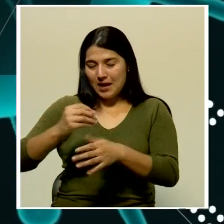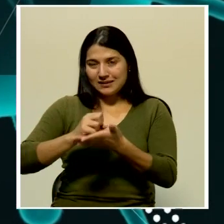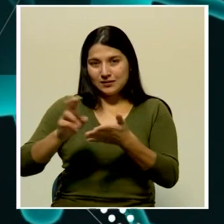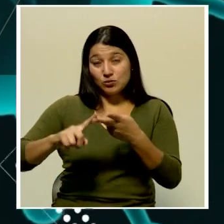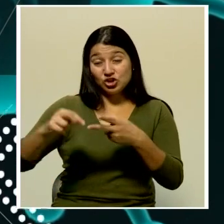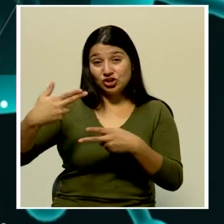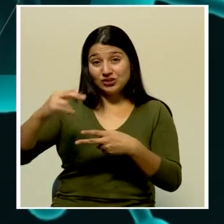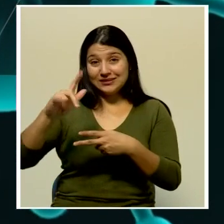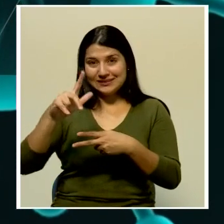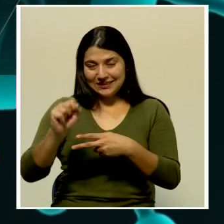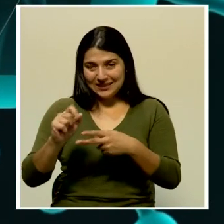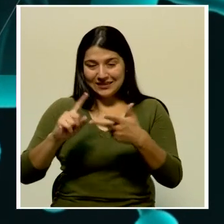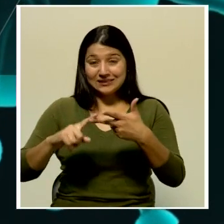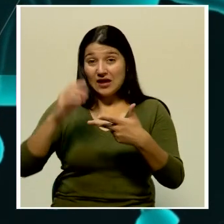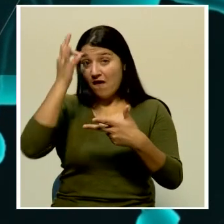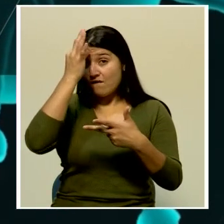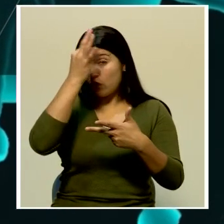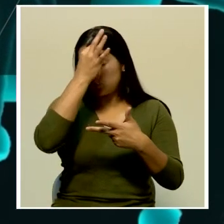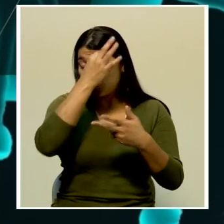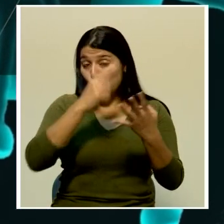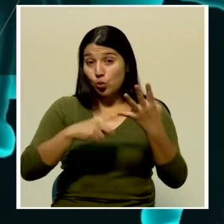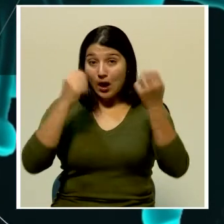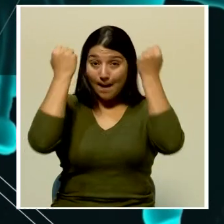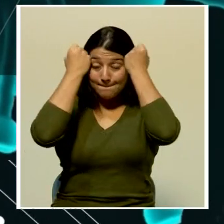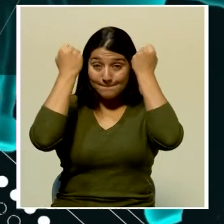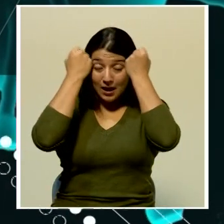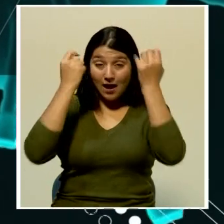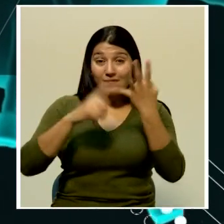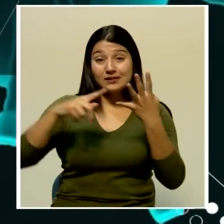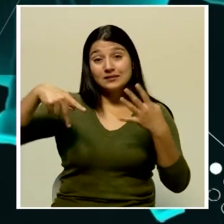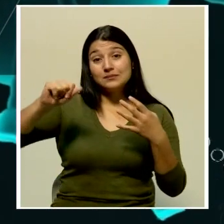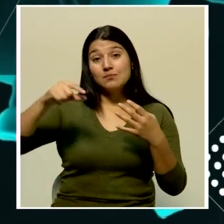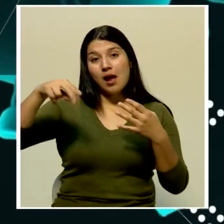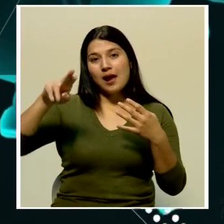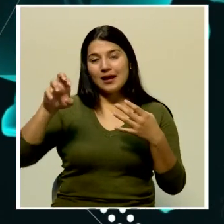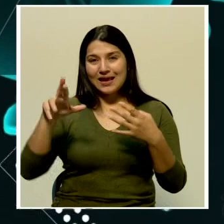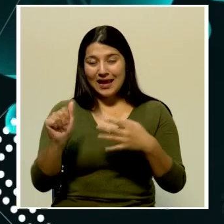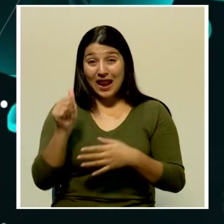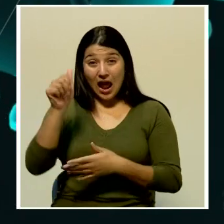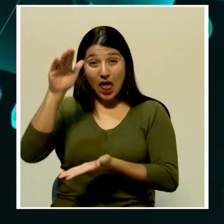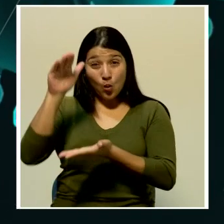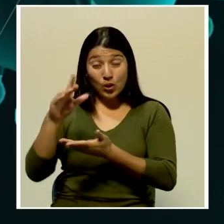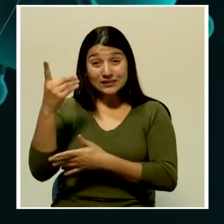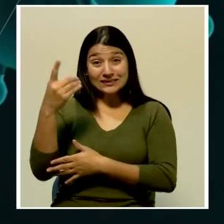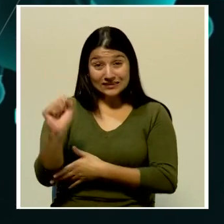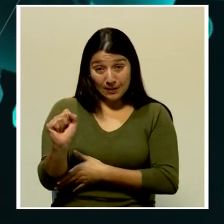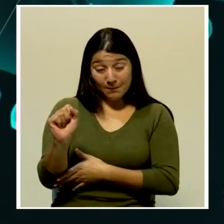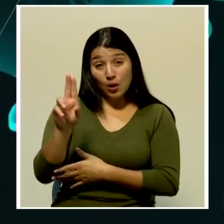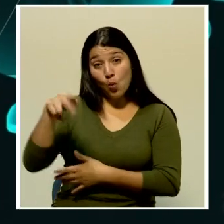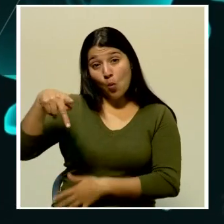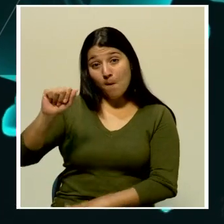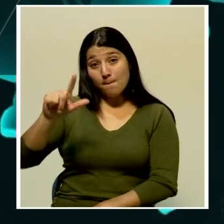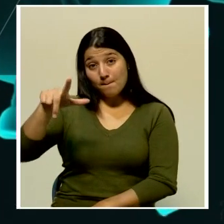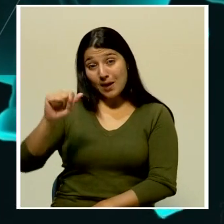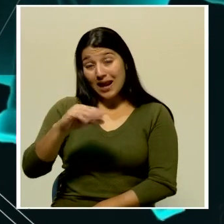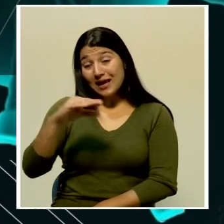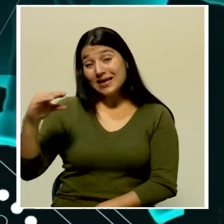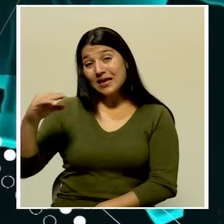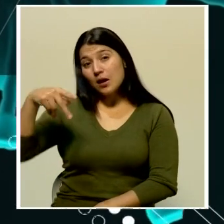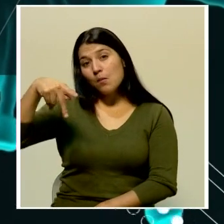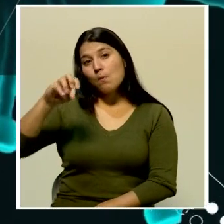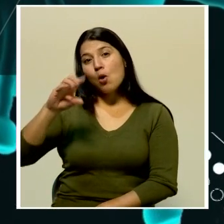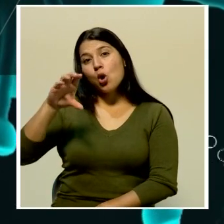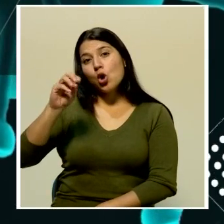zona norte, La Fortuna, Pavas en San José, Paquera en el Pacífico, Alajuelita, Desamparados, Upala y Pocosí.